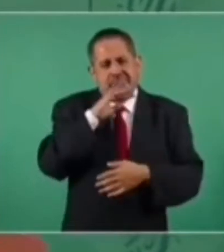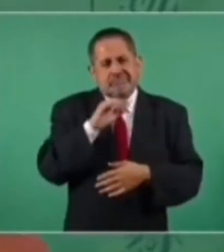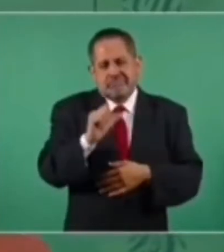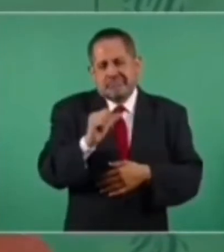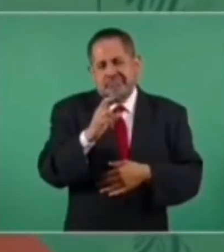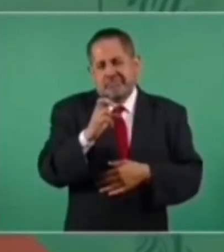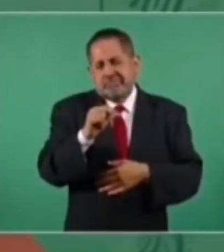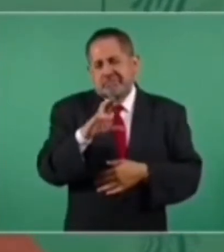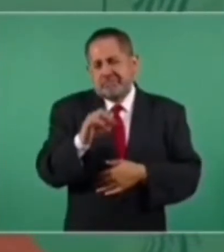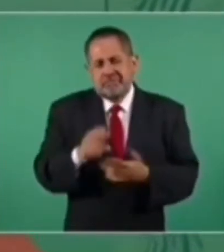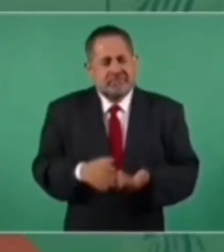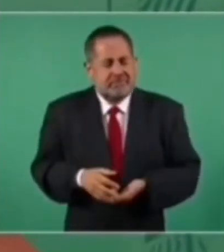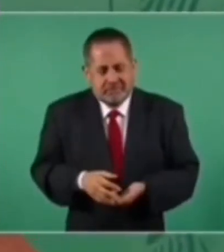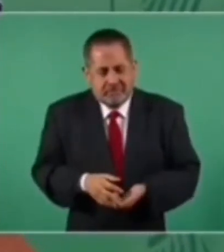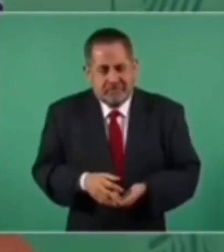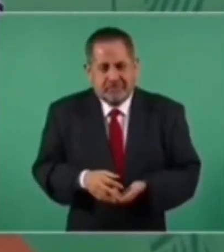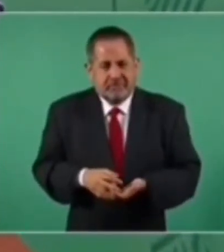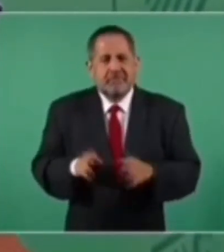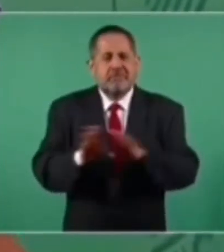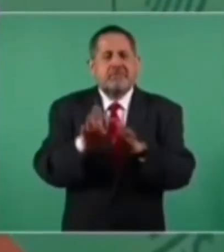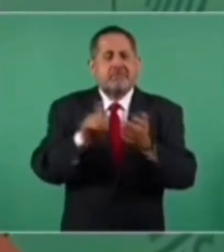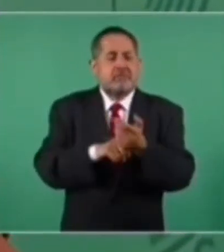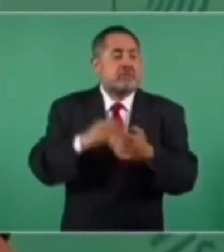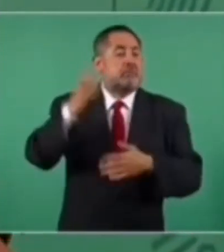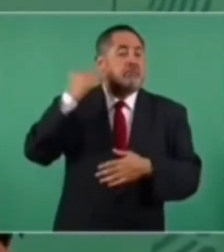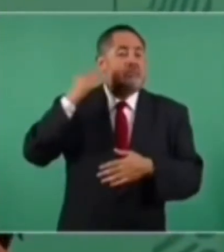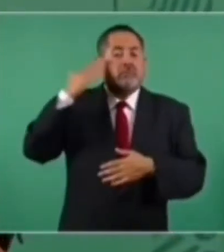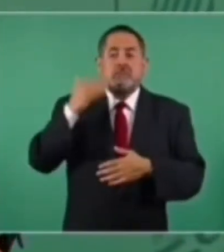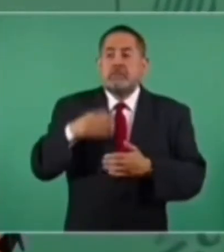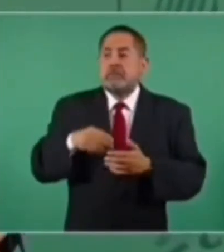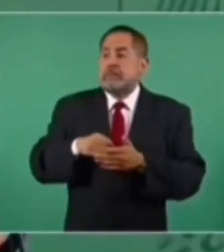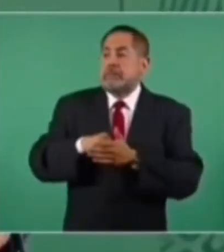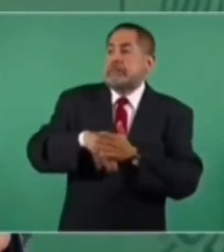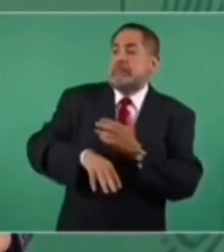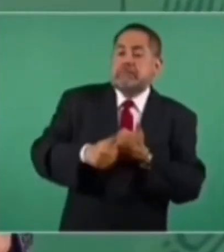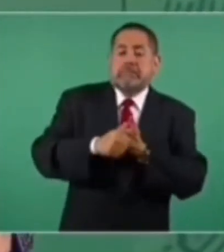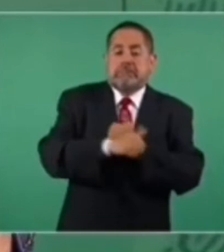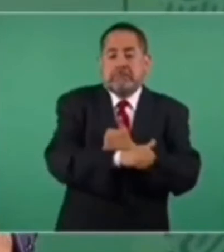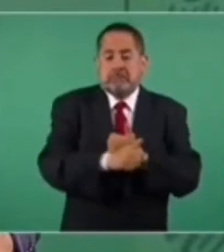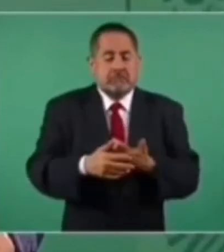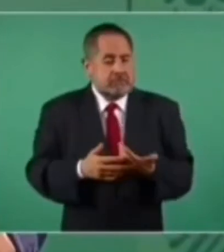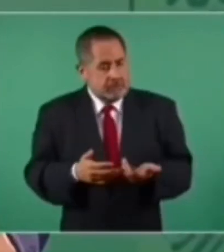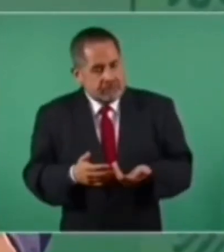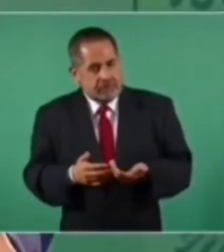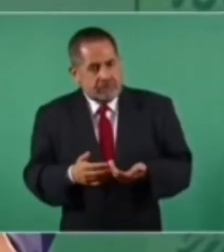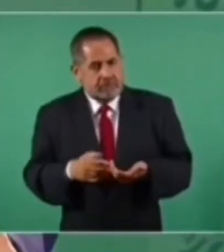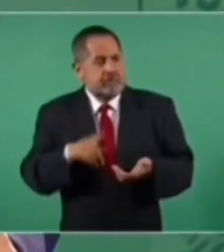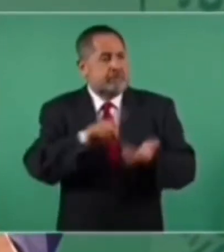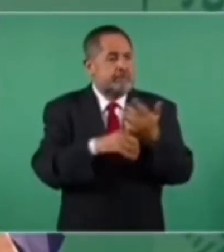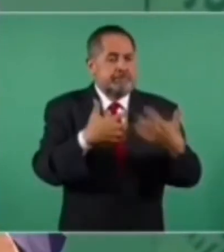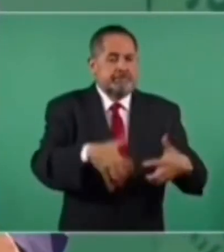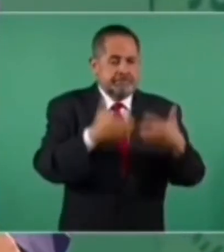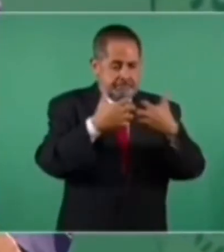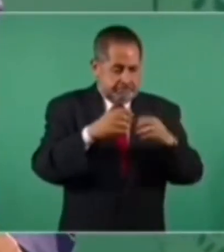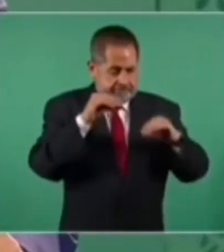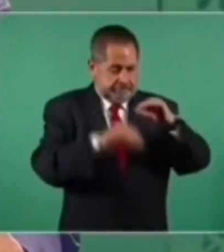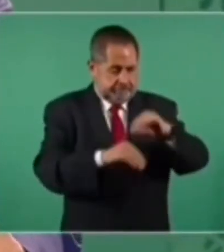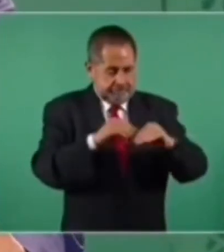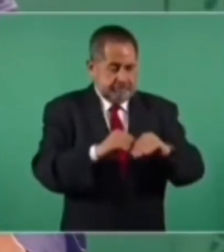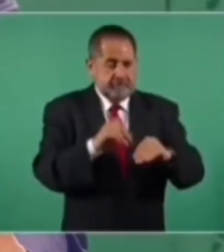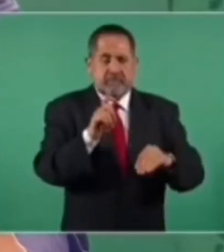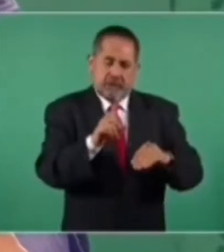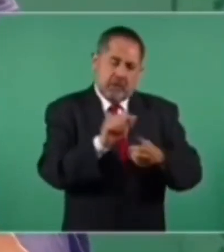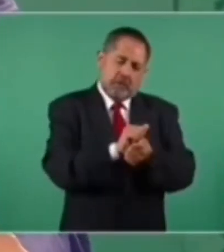Arsénico. ¿Y cómo lo trataban de resolver? Con plantas tratadoras para